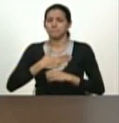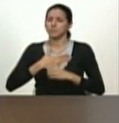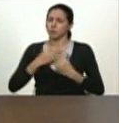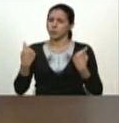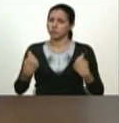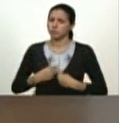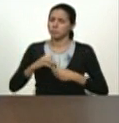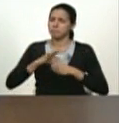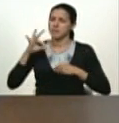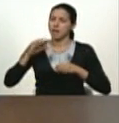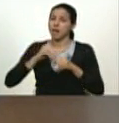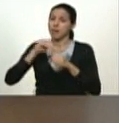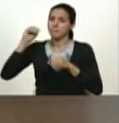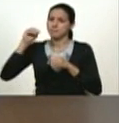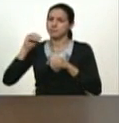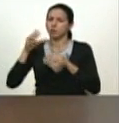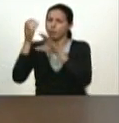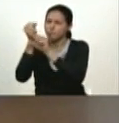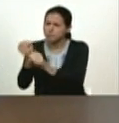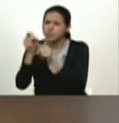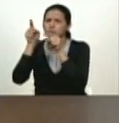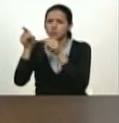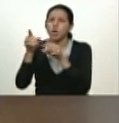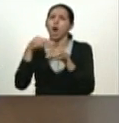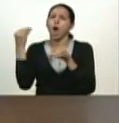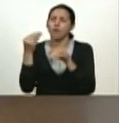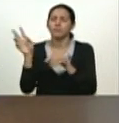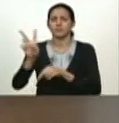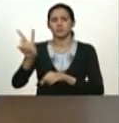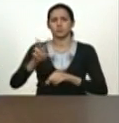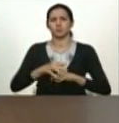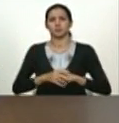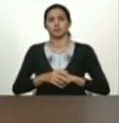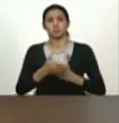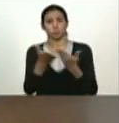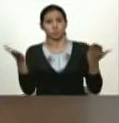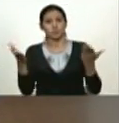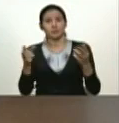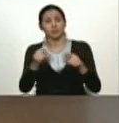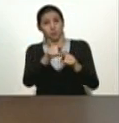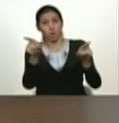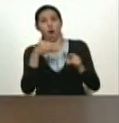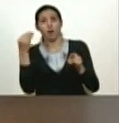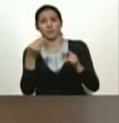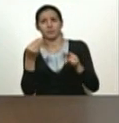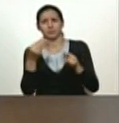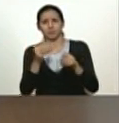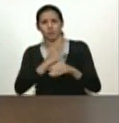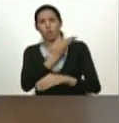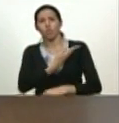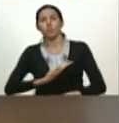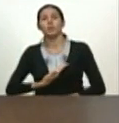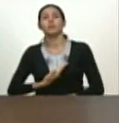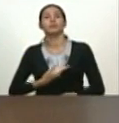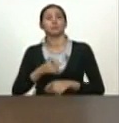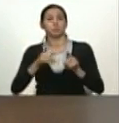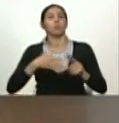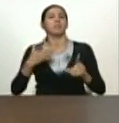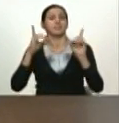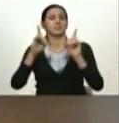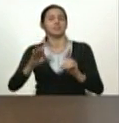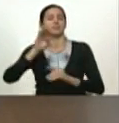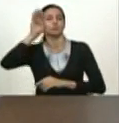juventud venezolana totalmente confío en la juventud venezolana porque sé que ustedes son los dueños del presente y los constructores del futuro